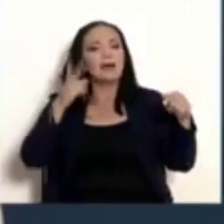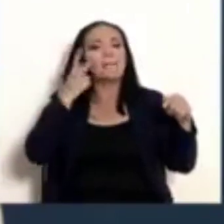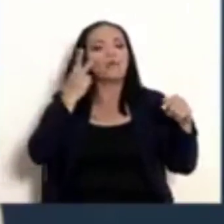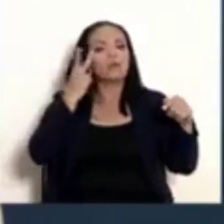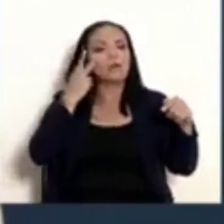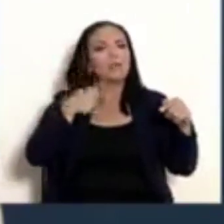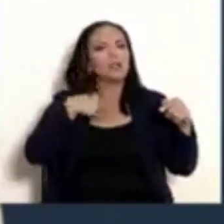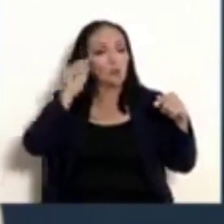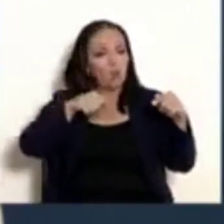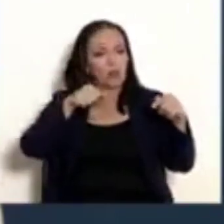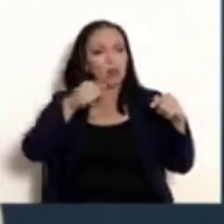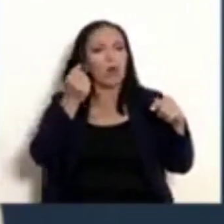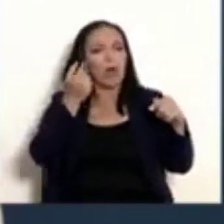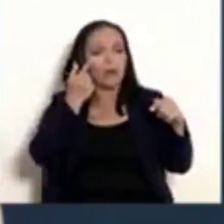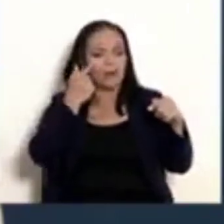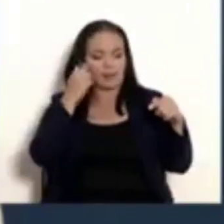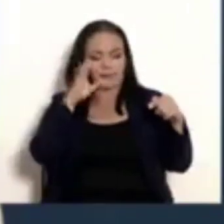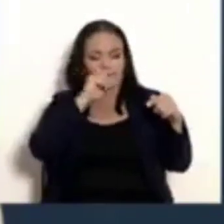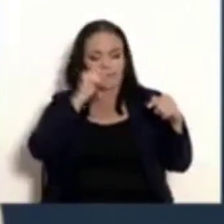recapitular lo que yo entendí.